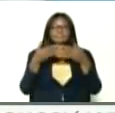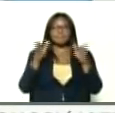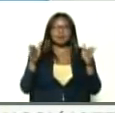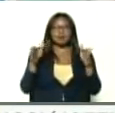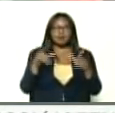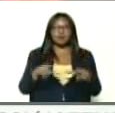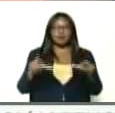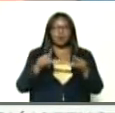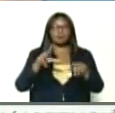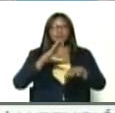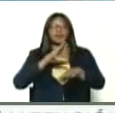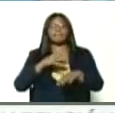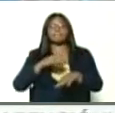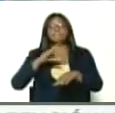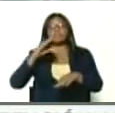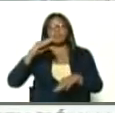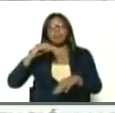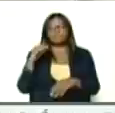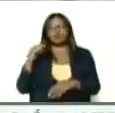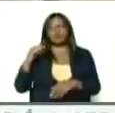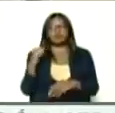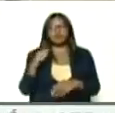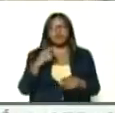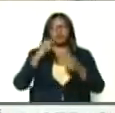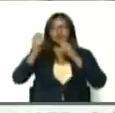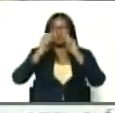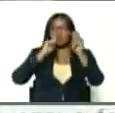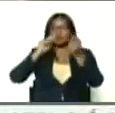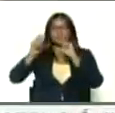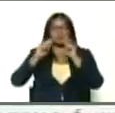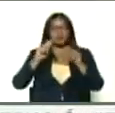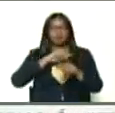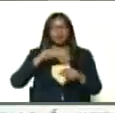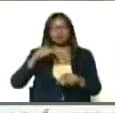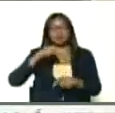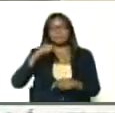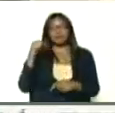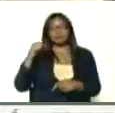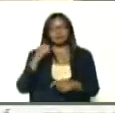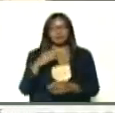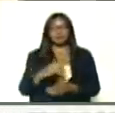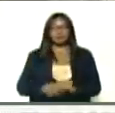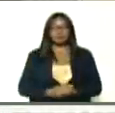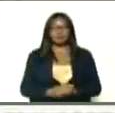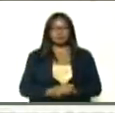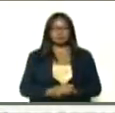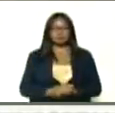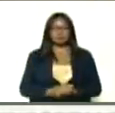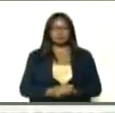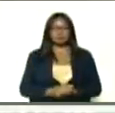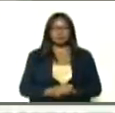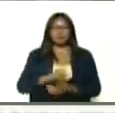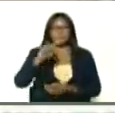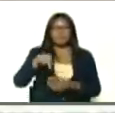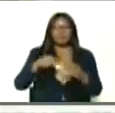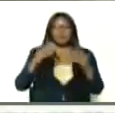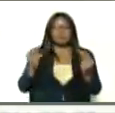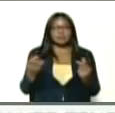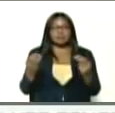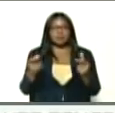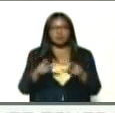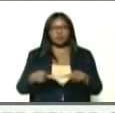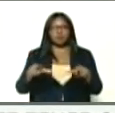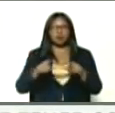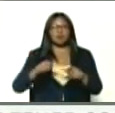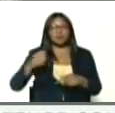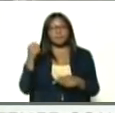de una estación policial, turística, de nuestra policía estadal, también, la activación, de un punto, de